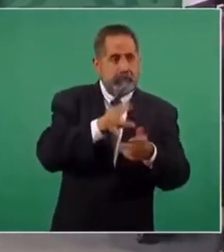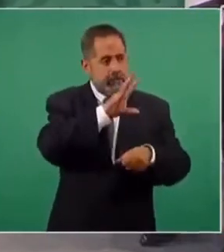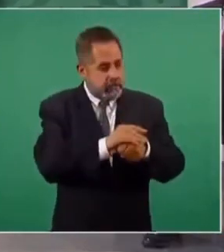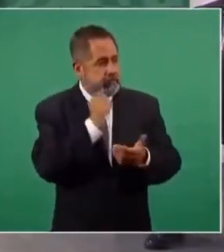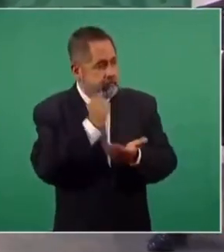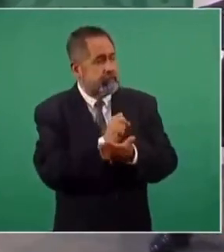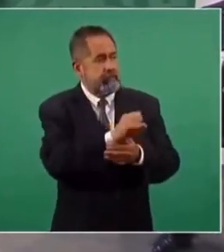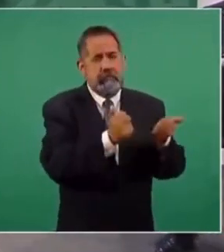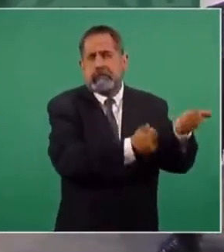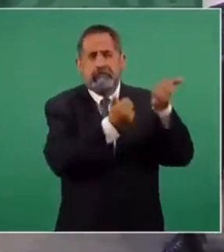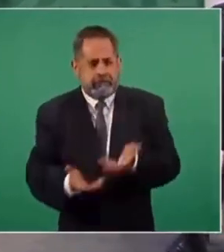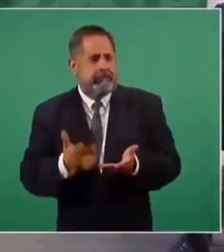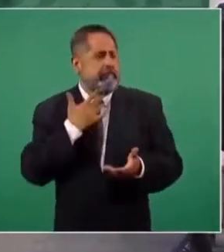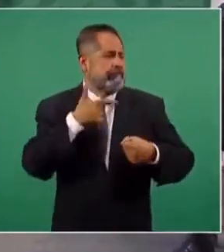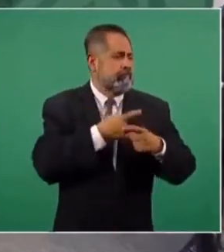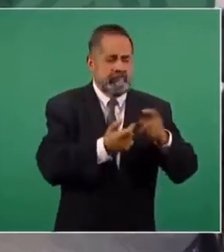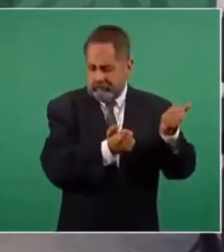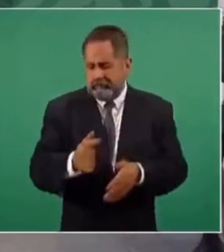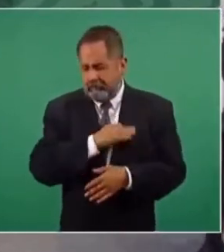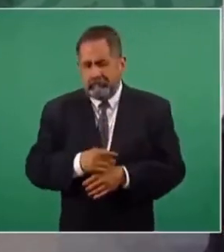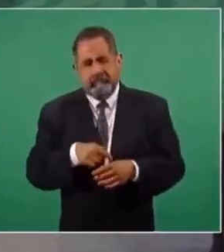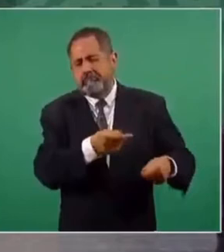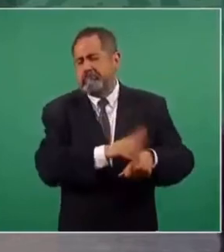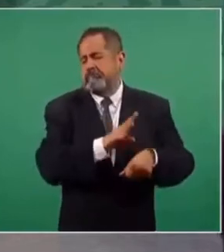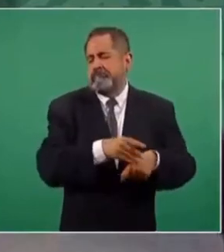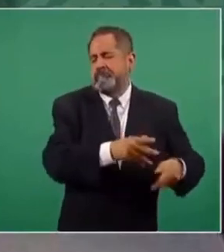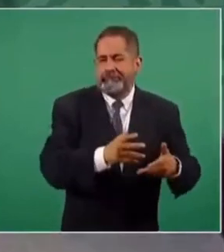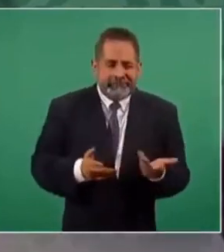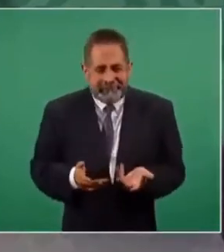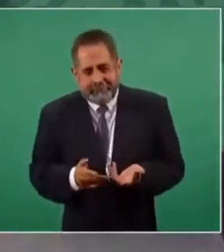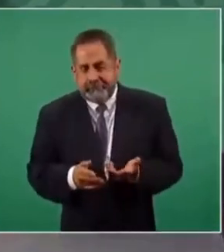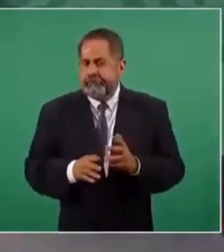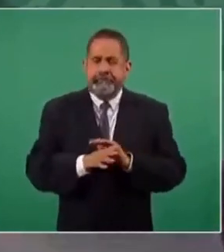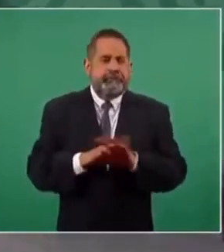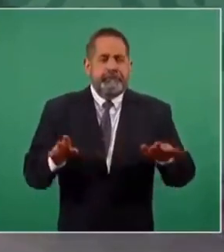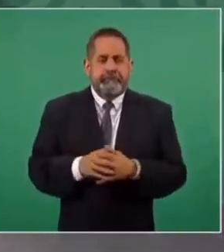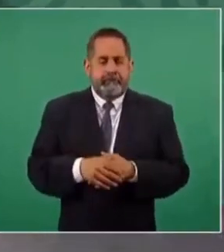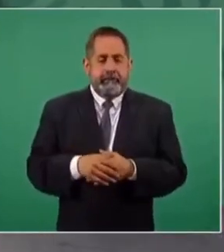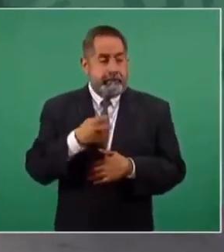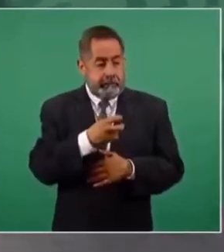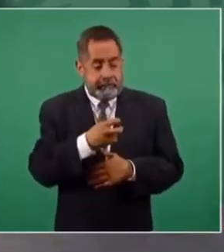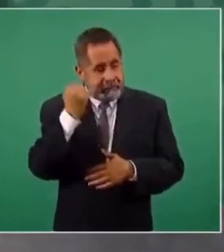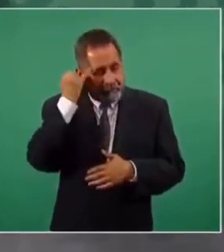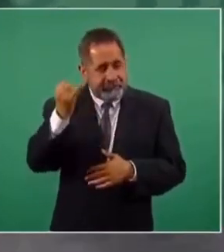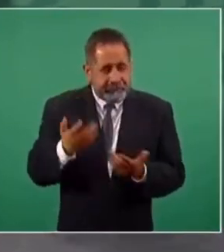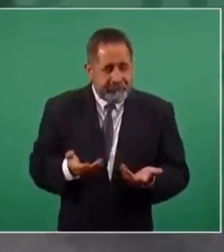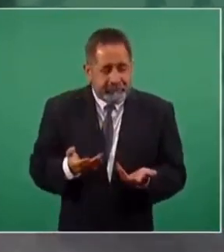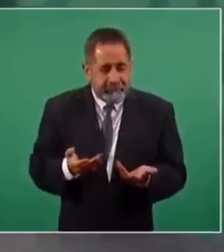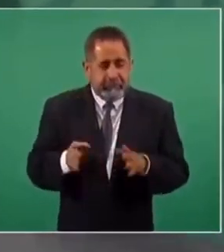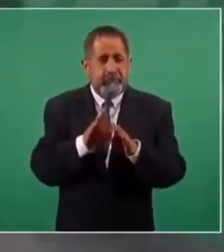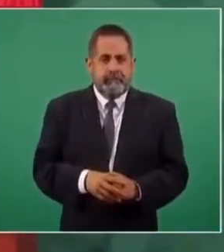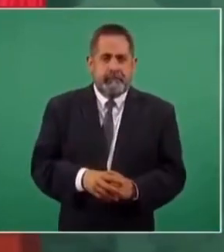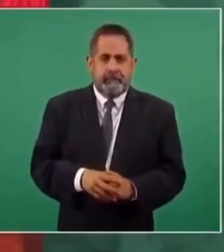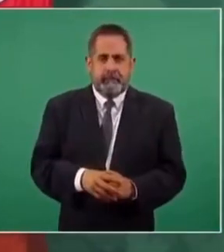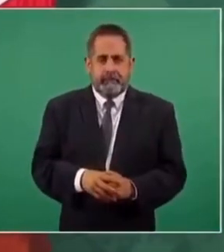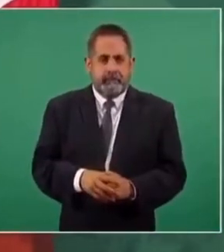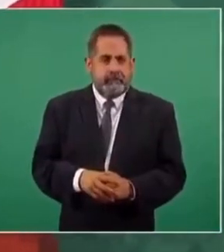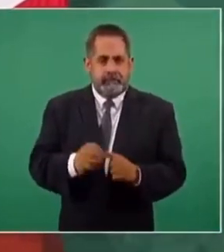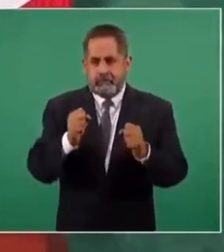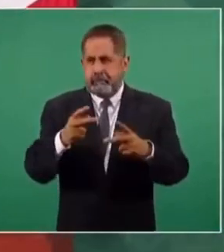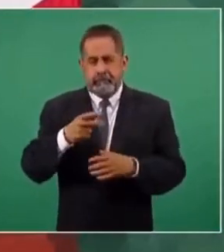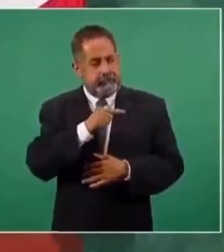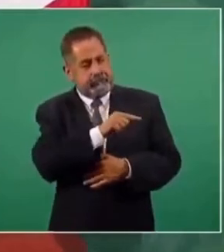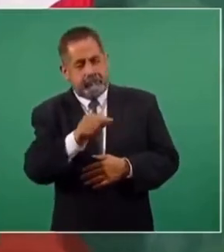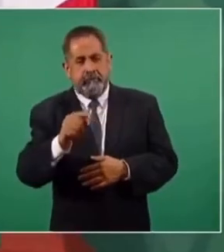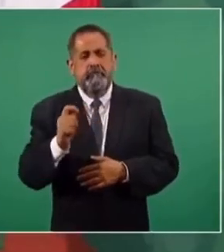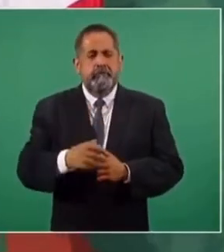importación de combustible. Entonces, ya nada más esa cantidad, imaginen lo que significa. Muchos